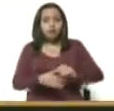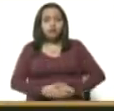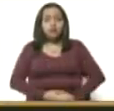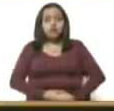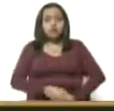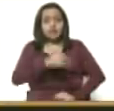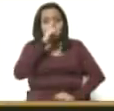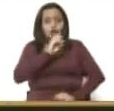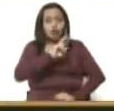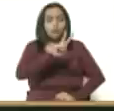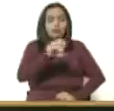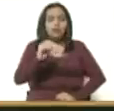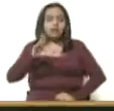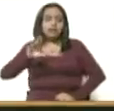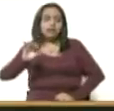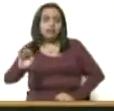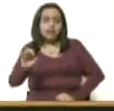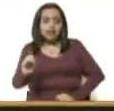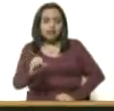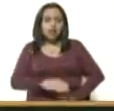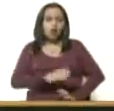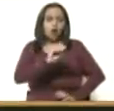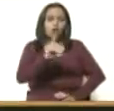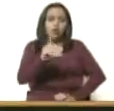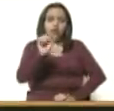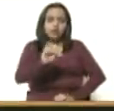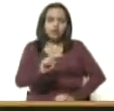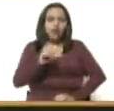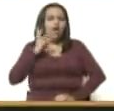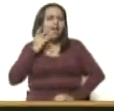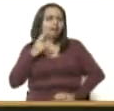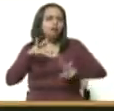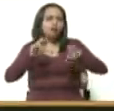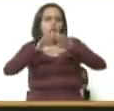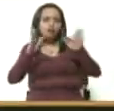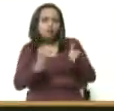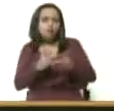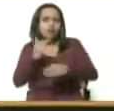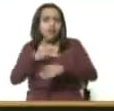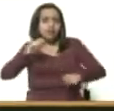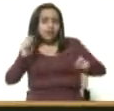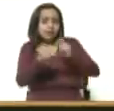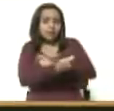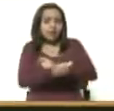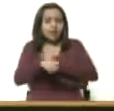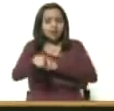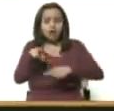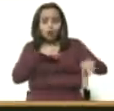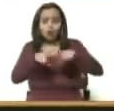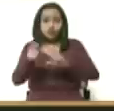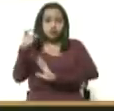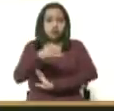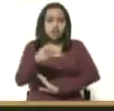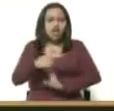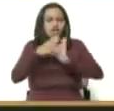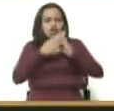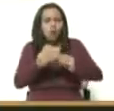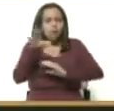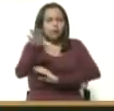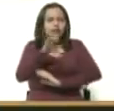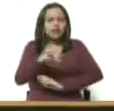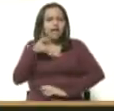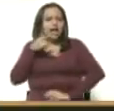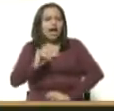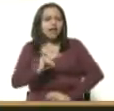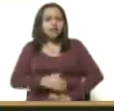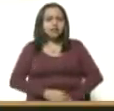y los ODS. Un ejemplo de este nuevo mundo que ha de surgir y de esta coordinación necesaria entre todos ha sido el